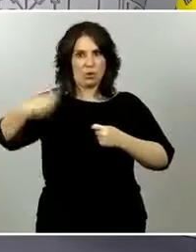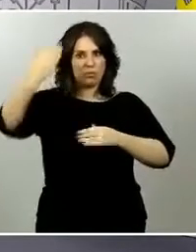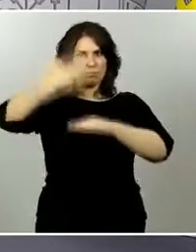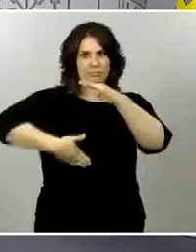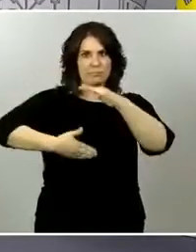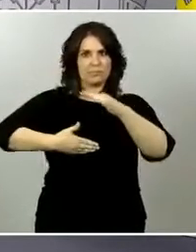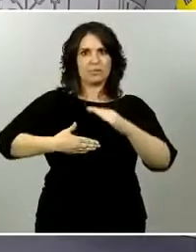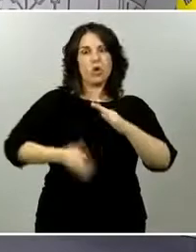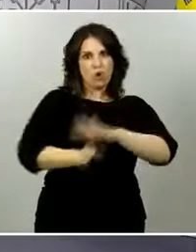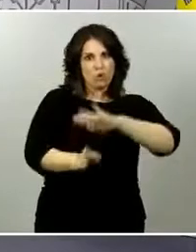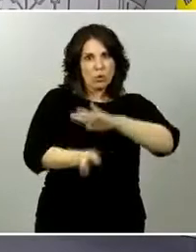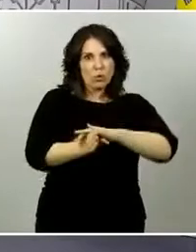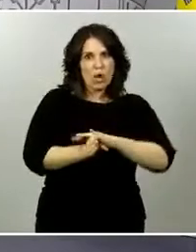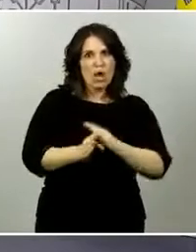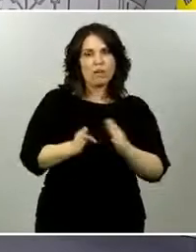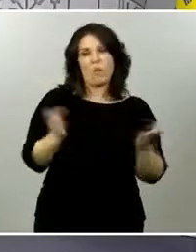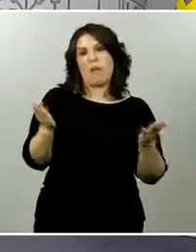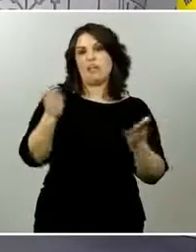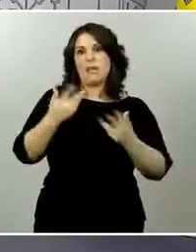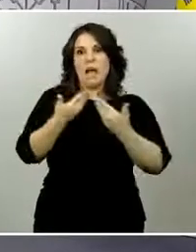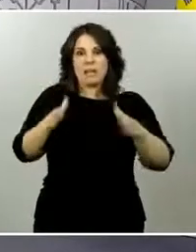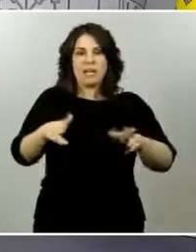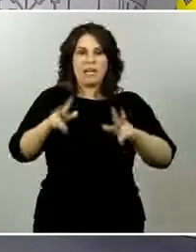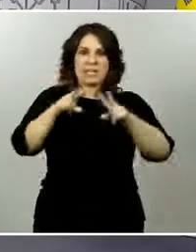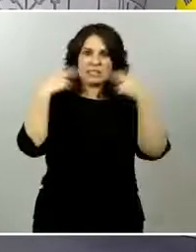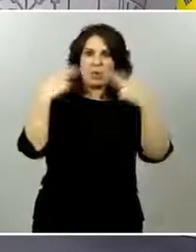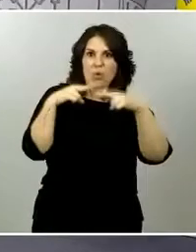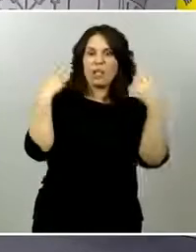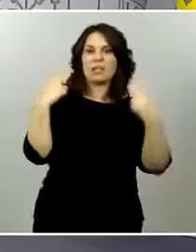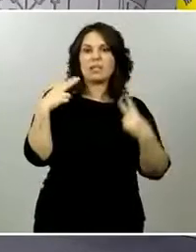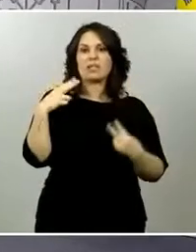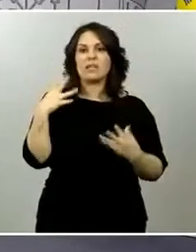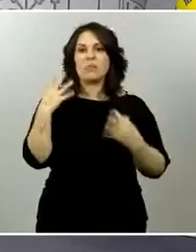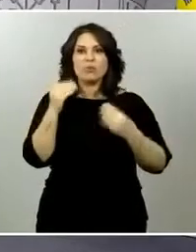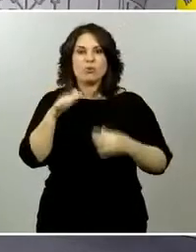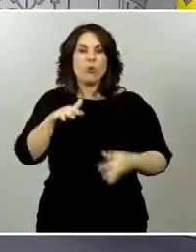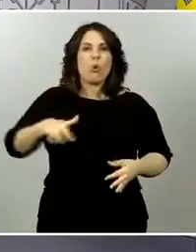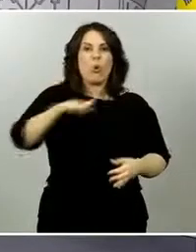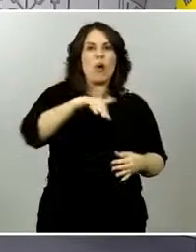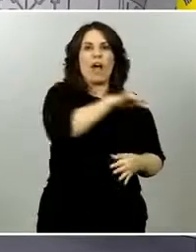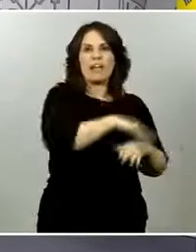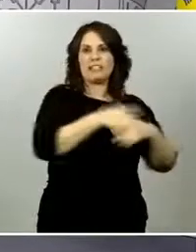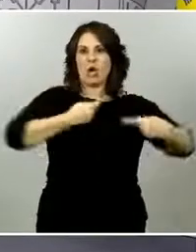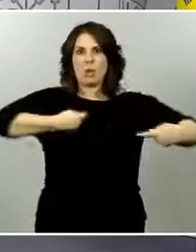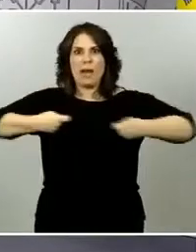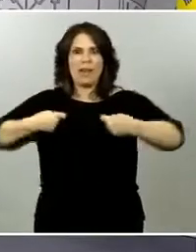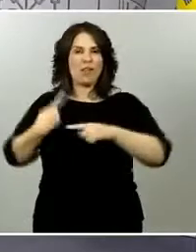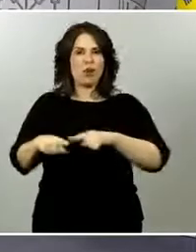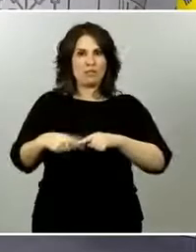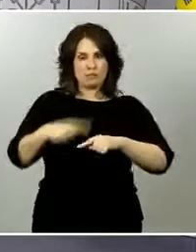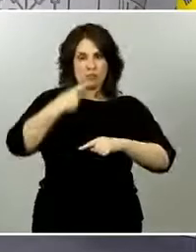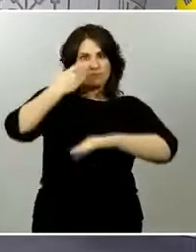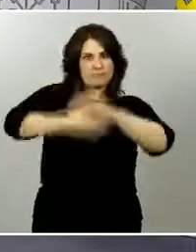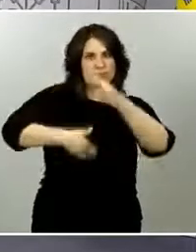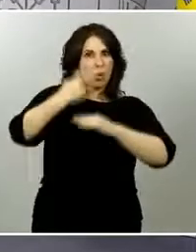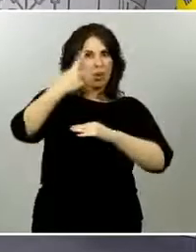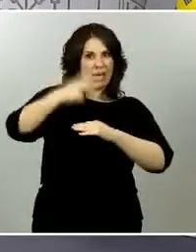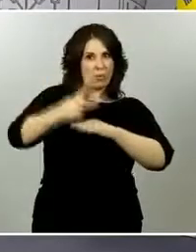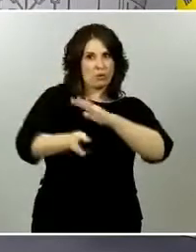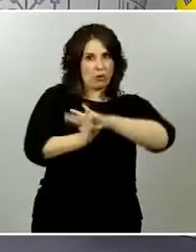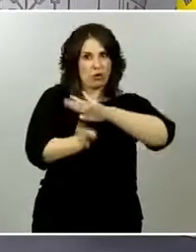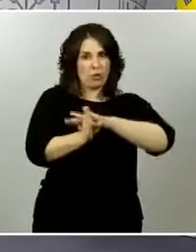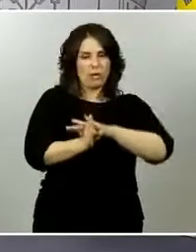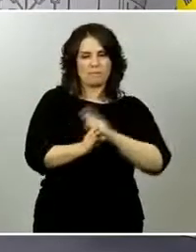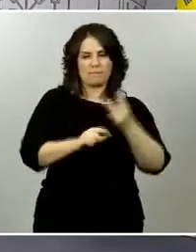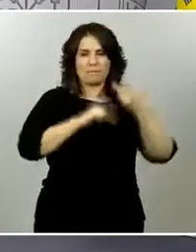mañana en estos territorios de fase 1 la restricción de un kilómetro de poderse desplazar a más de un kilómetro teniendo en cuenta que